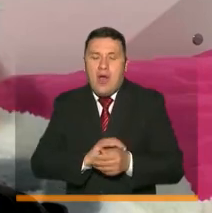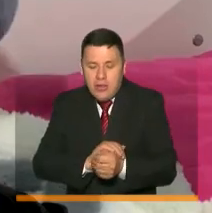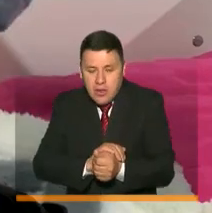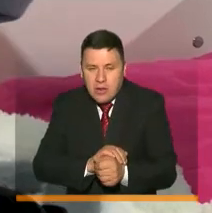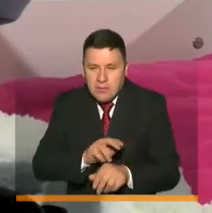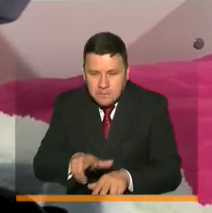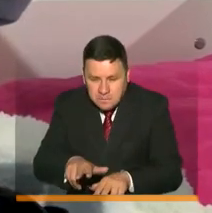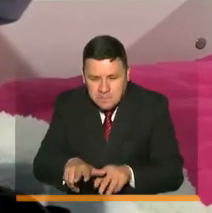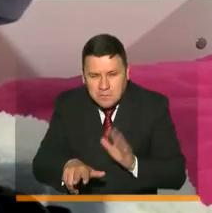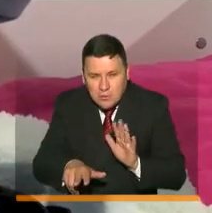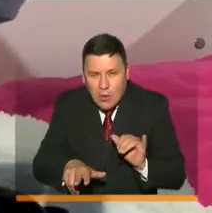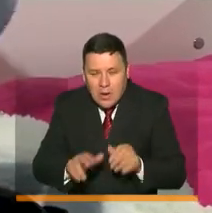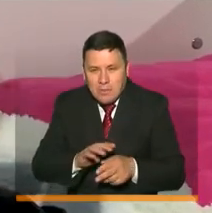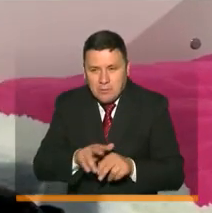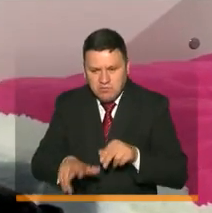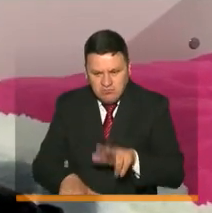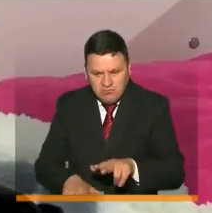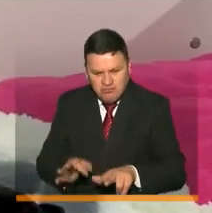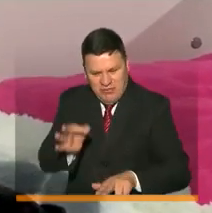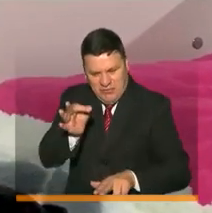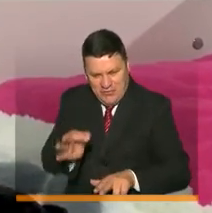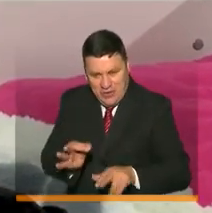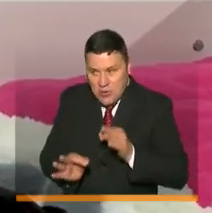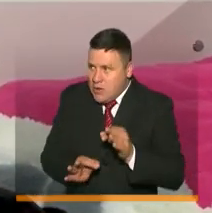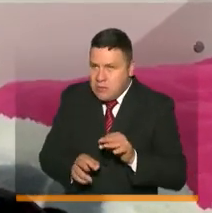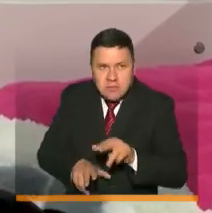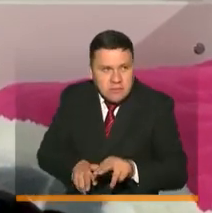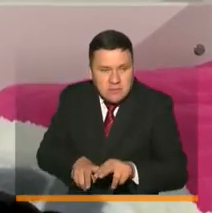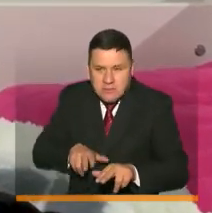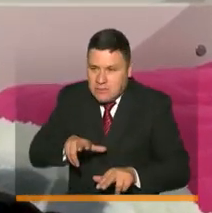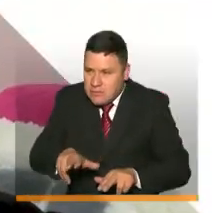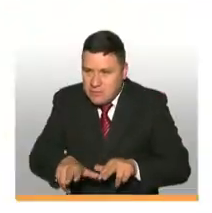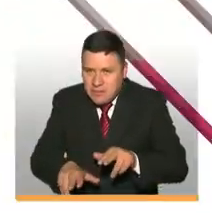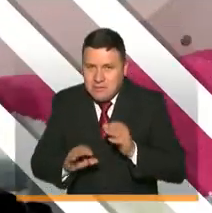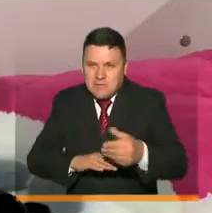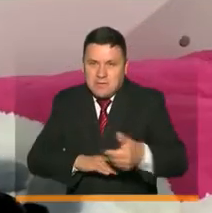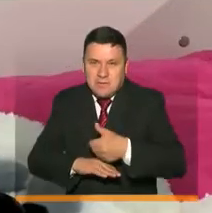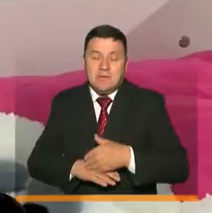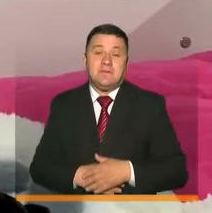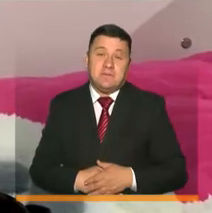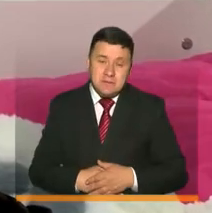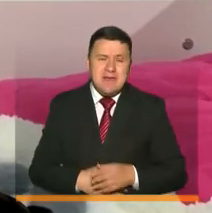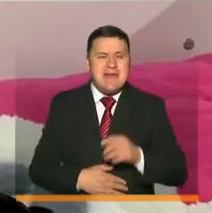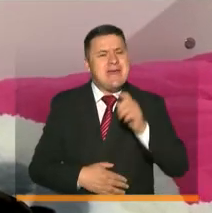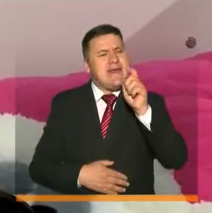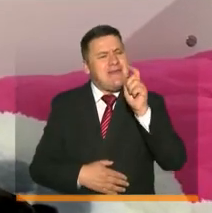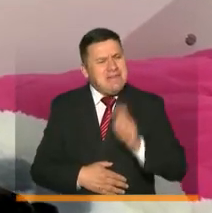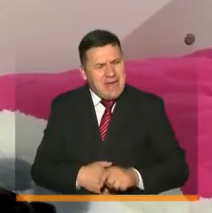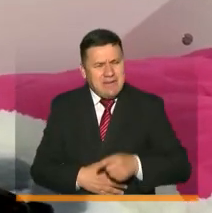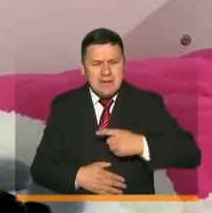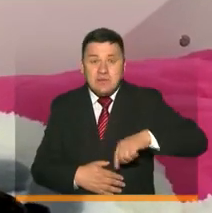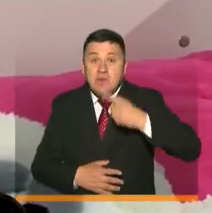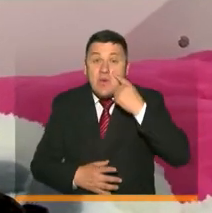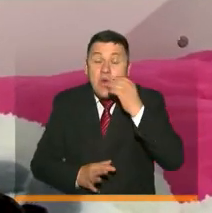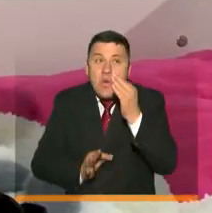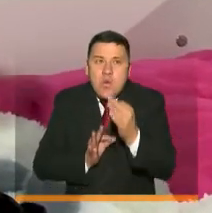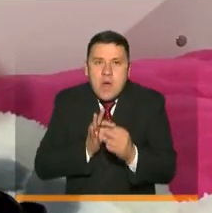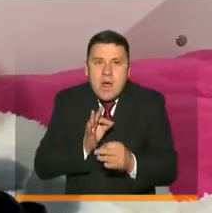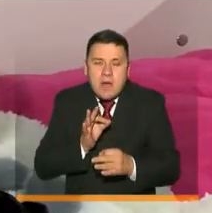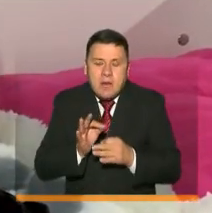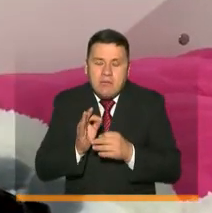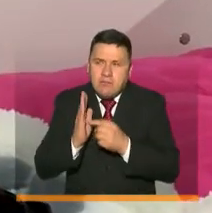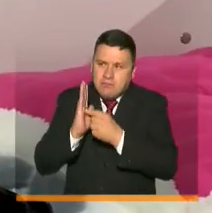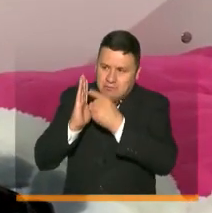lenta, pero cada paso que da lo hace muy cuidadosa y rigurosamente. Y debemos seguir muy cuidadosamente